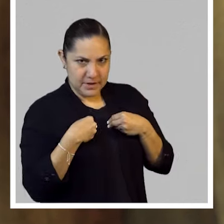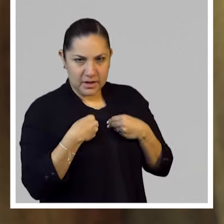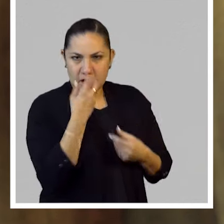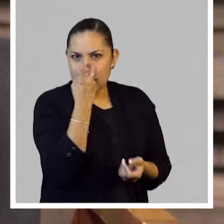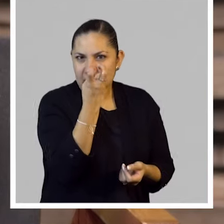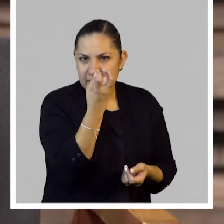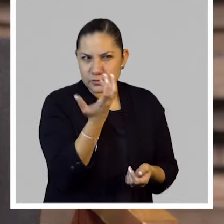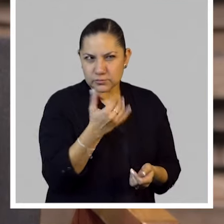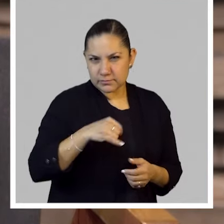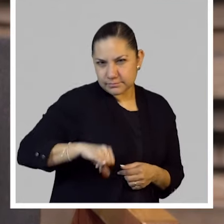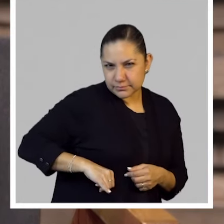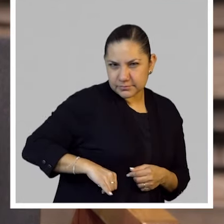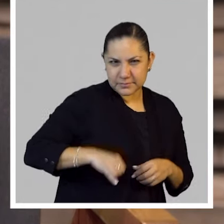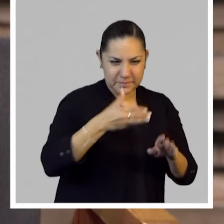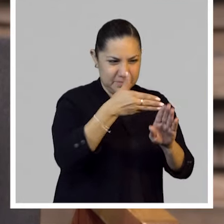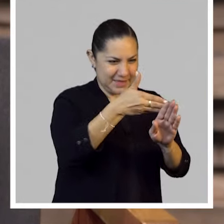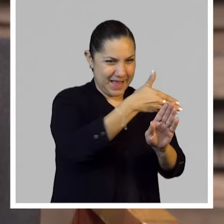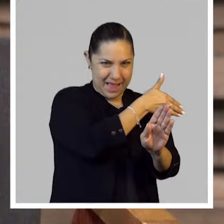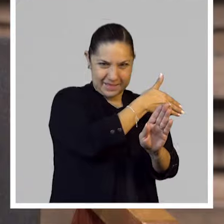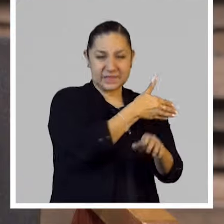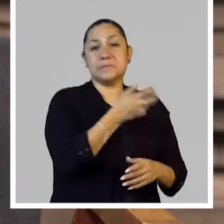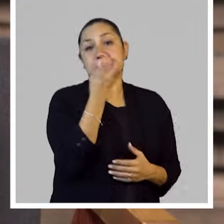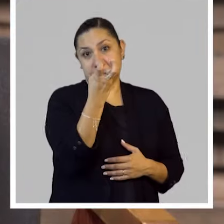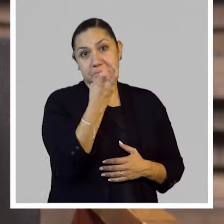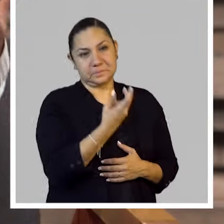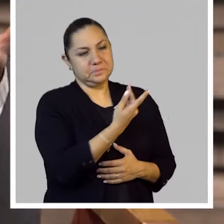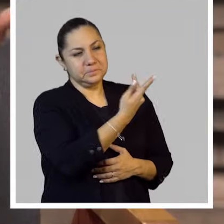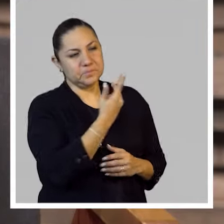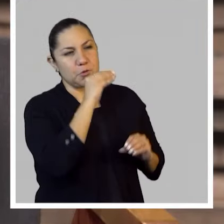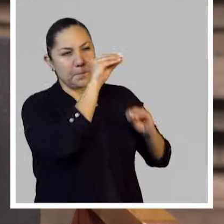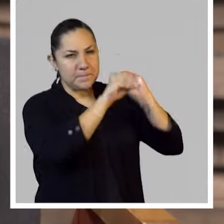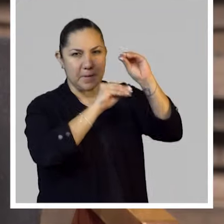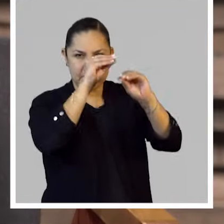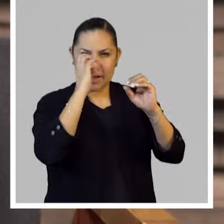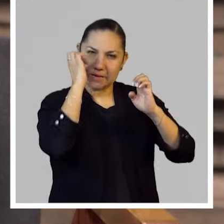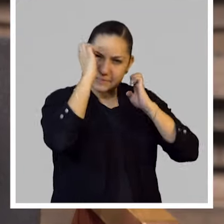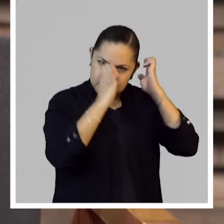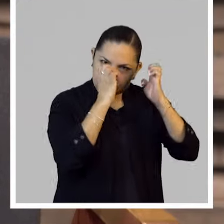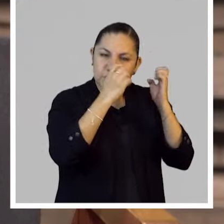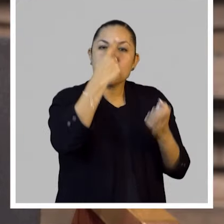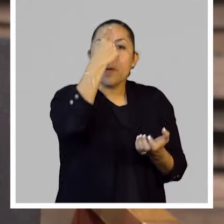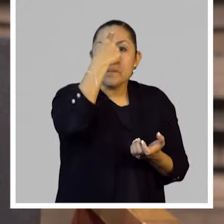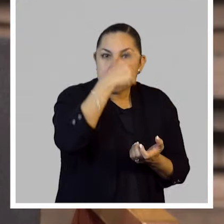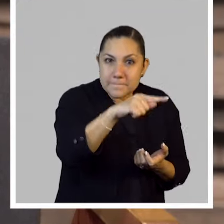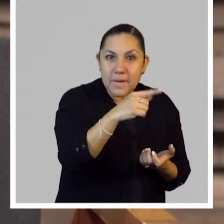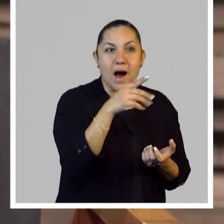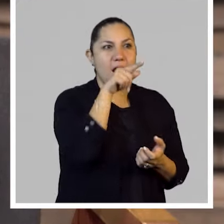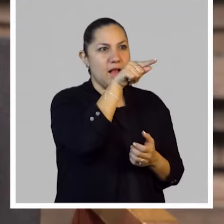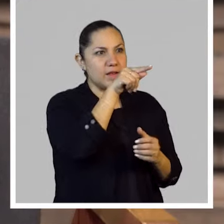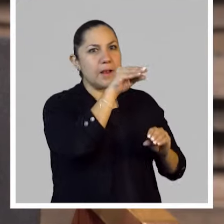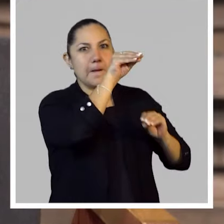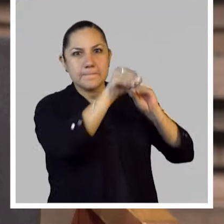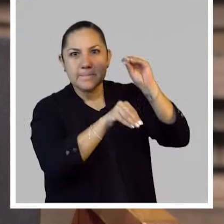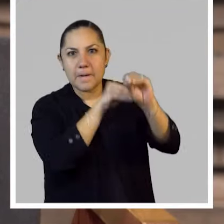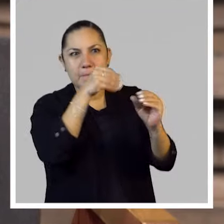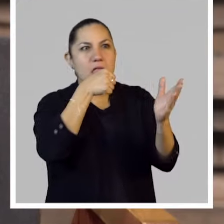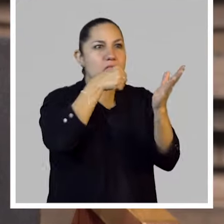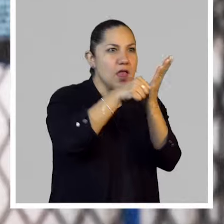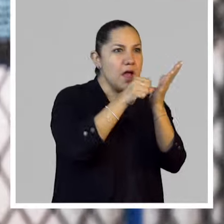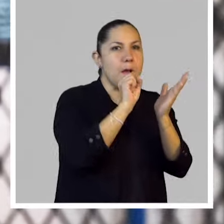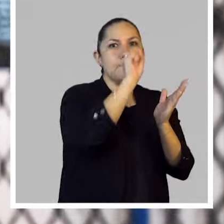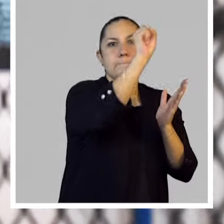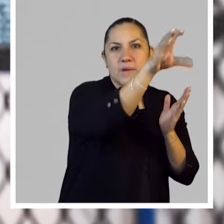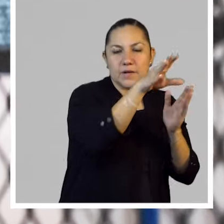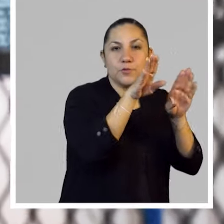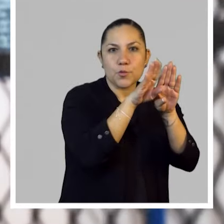motivó a hacer una exposición que girara en torno a las infraestructuras que permitían esos envíos. Ya.